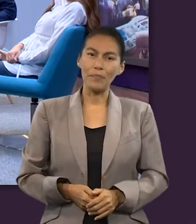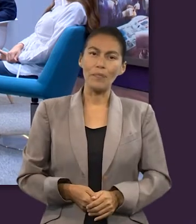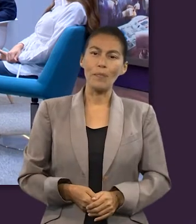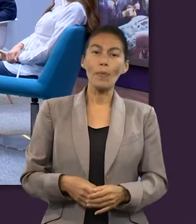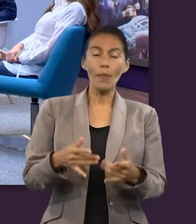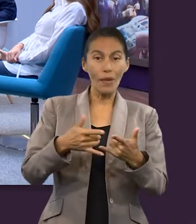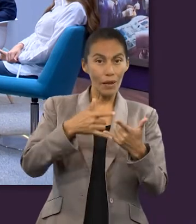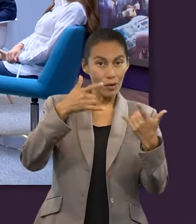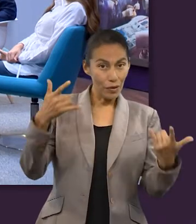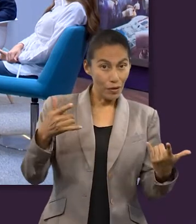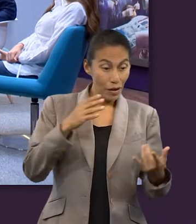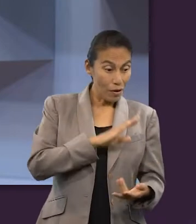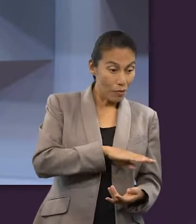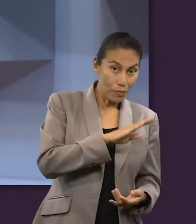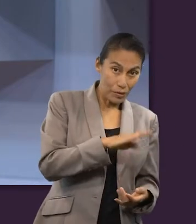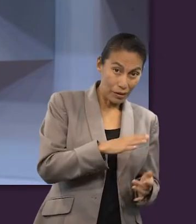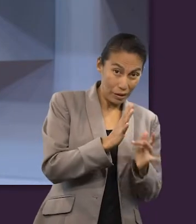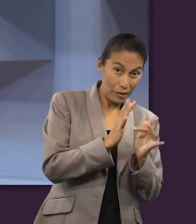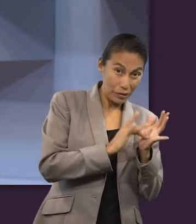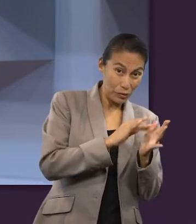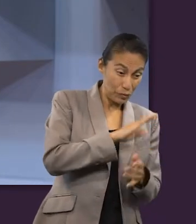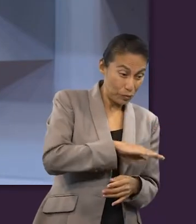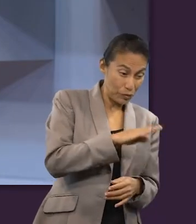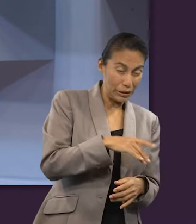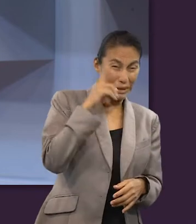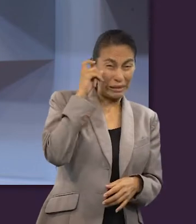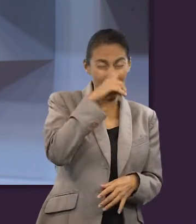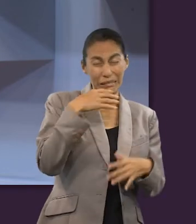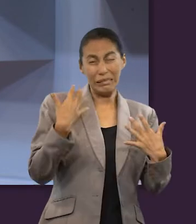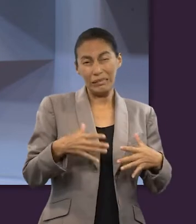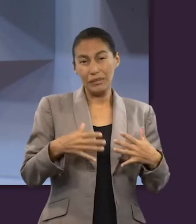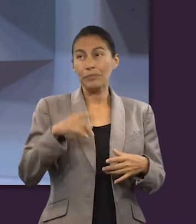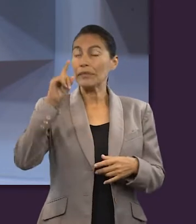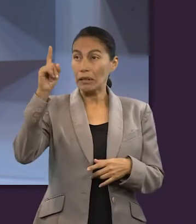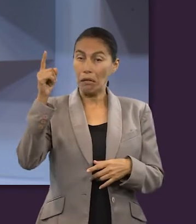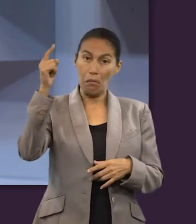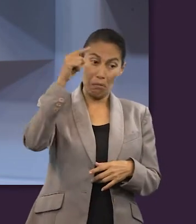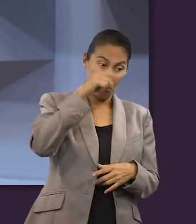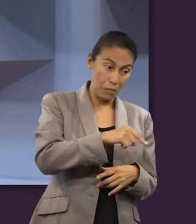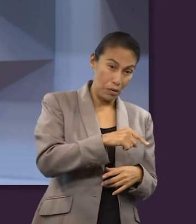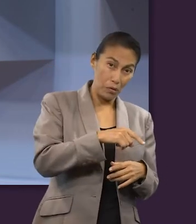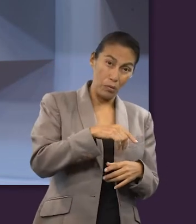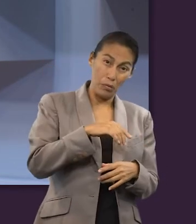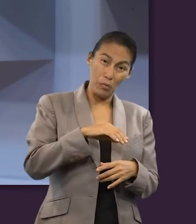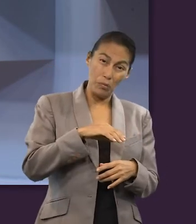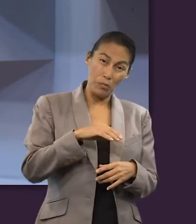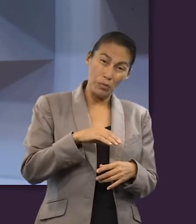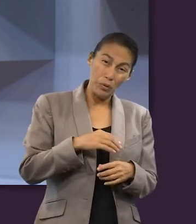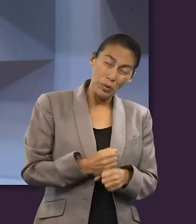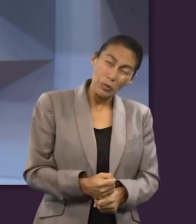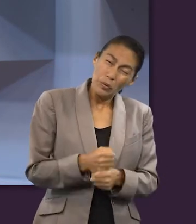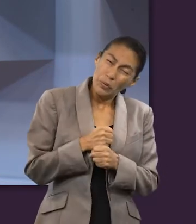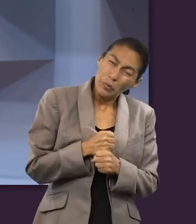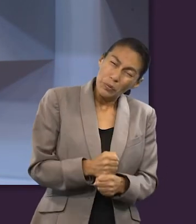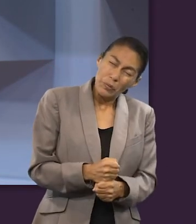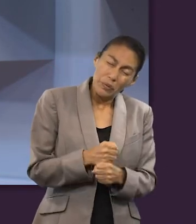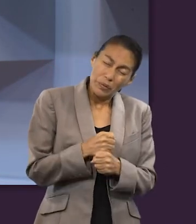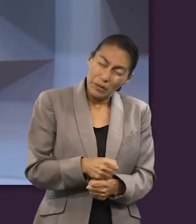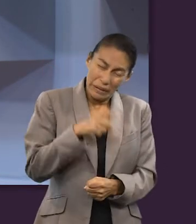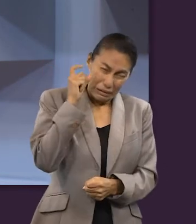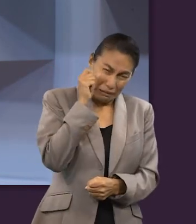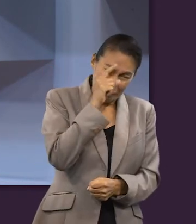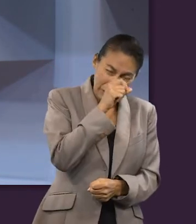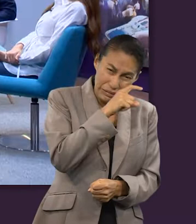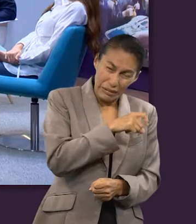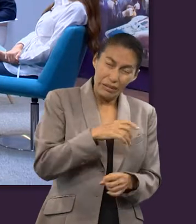Conocemos bien la historia de la muerte de Jesús que vino, sufrió, padeció algunas cosas y de pronto lo